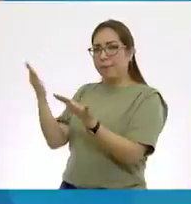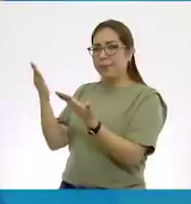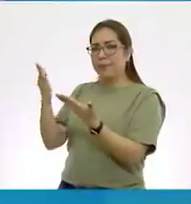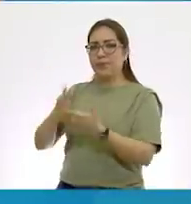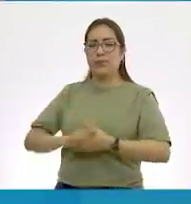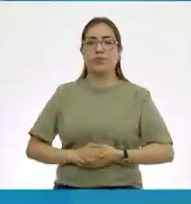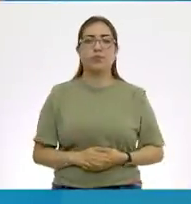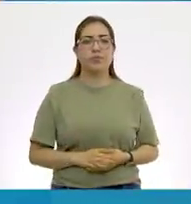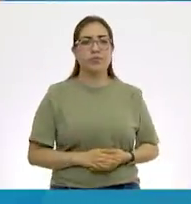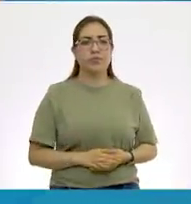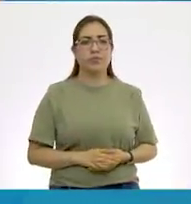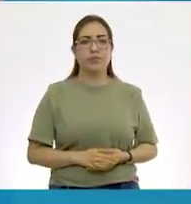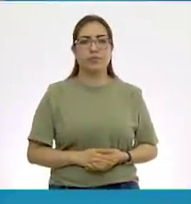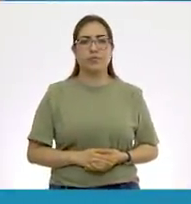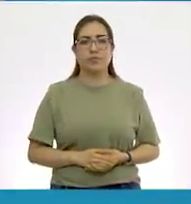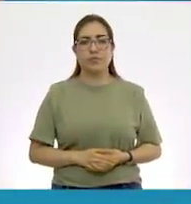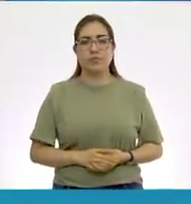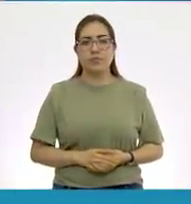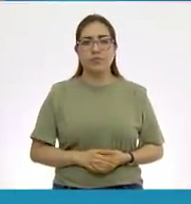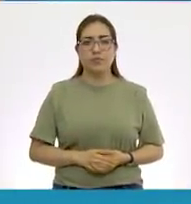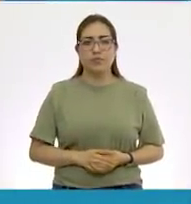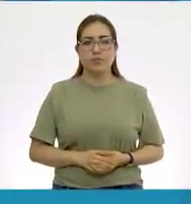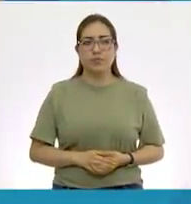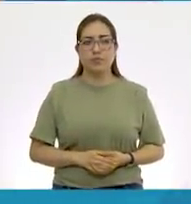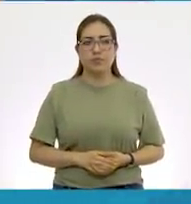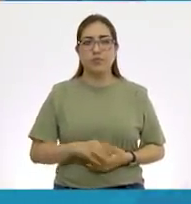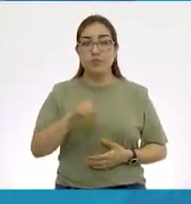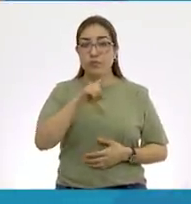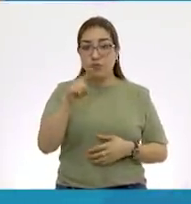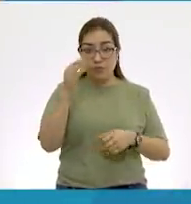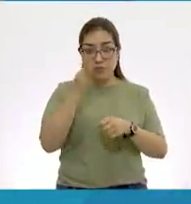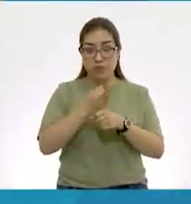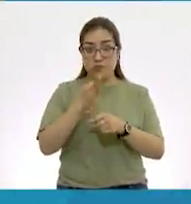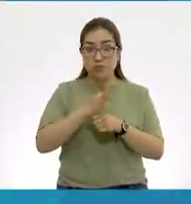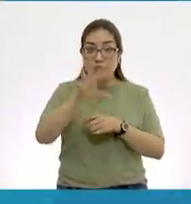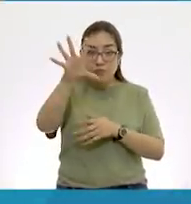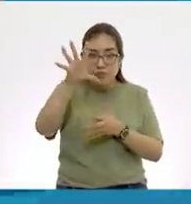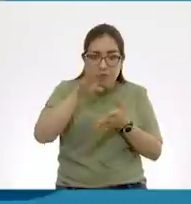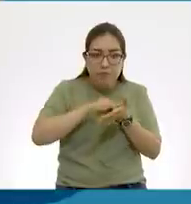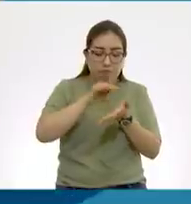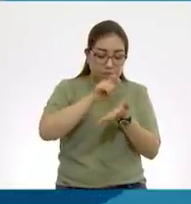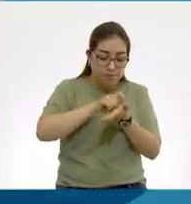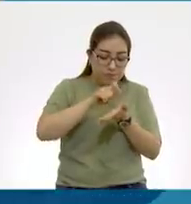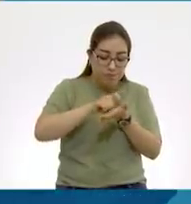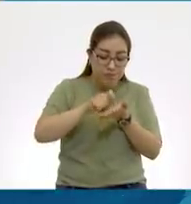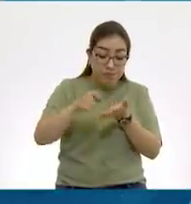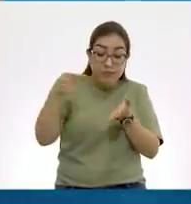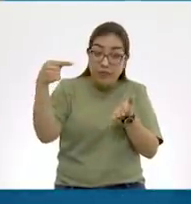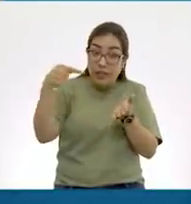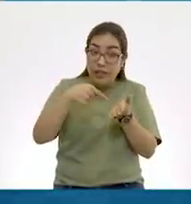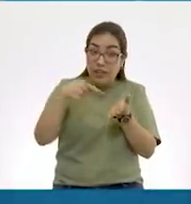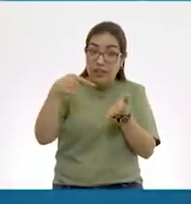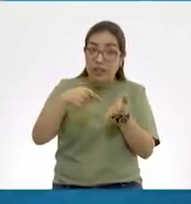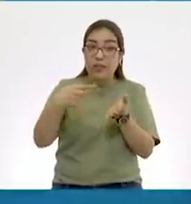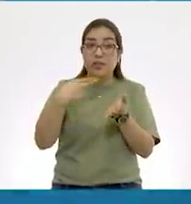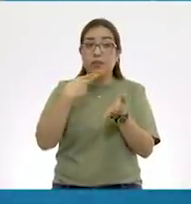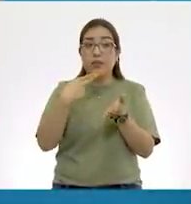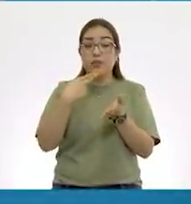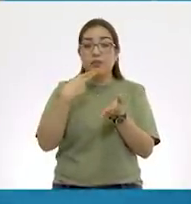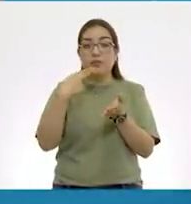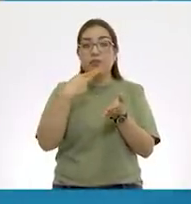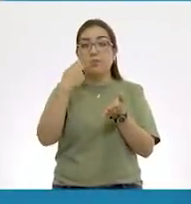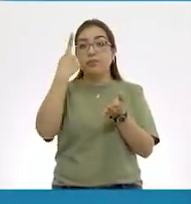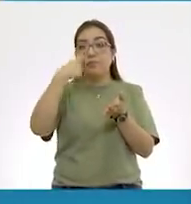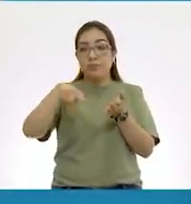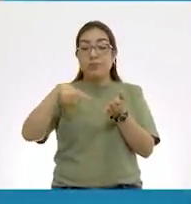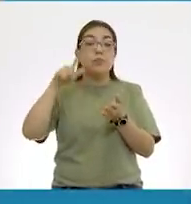aquí presentando. Tome nota, por favor. Tome nota, porque con este problema vamos a